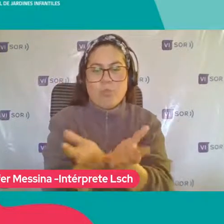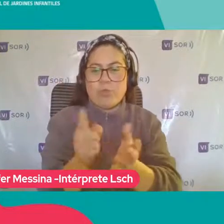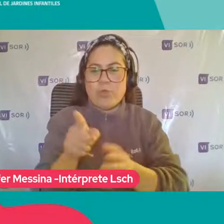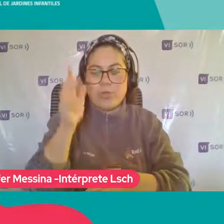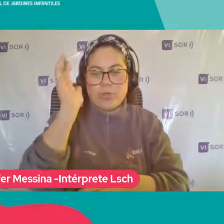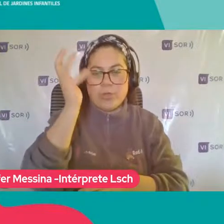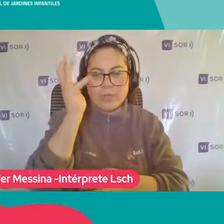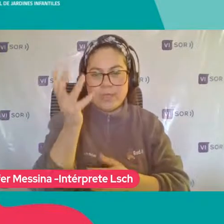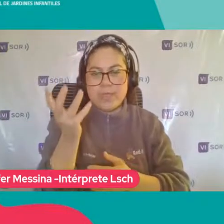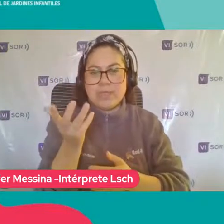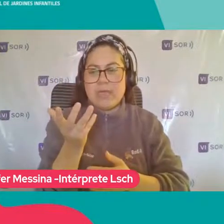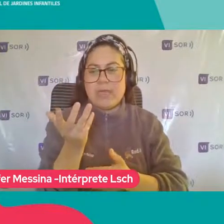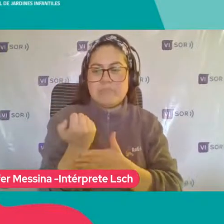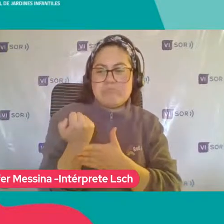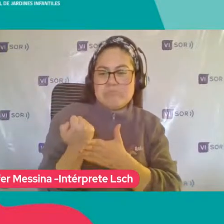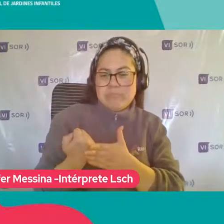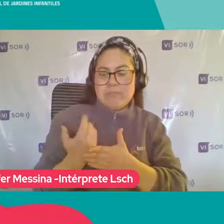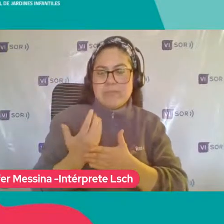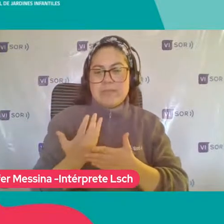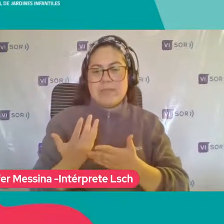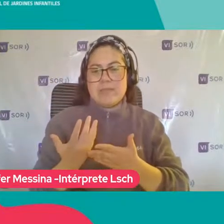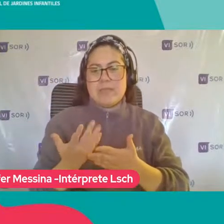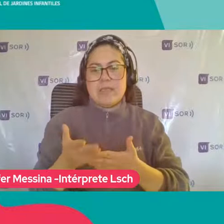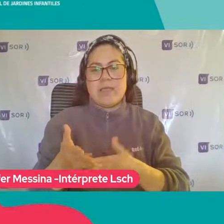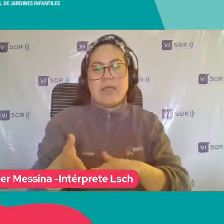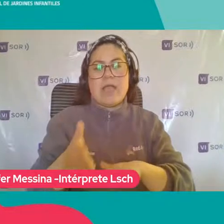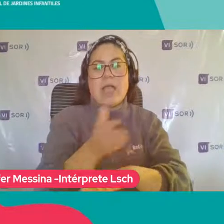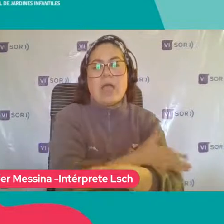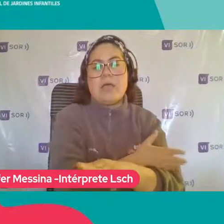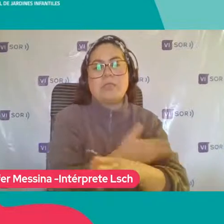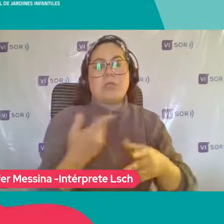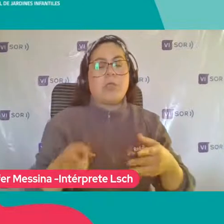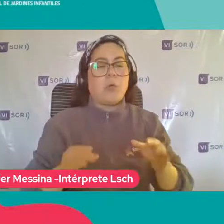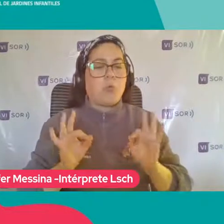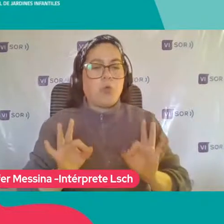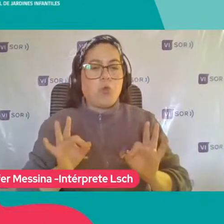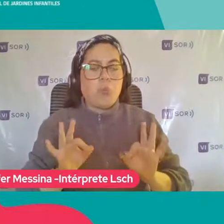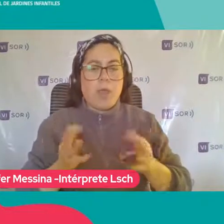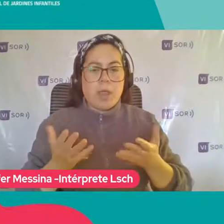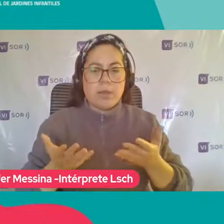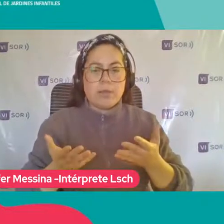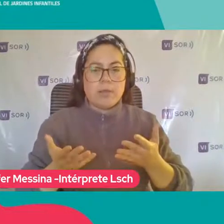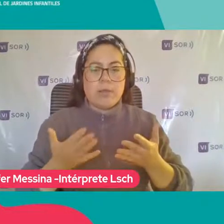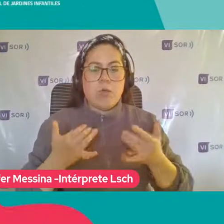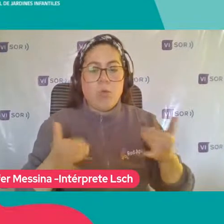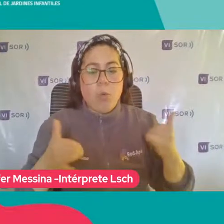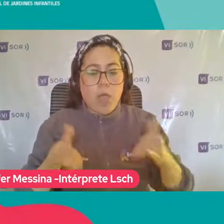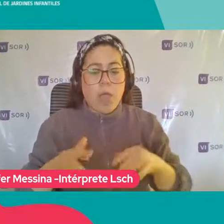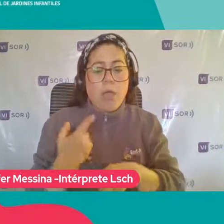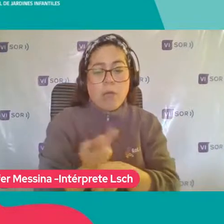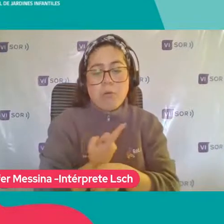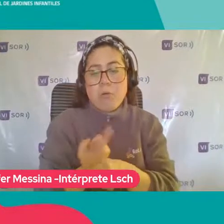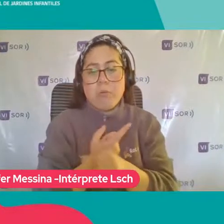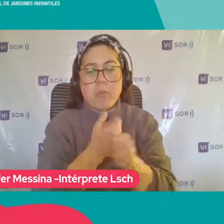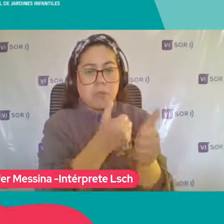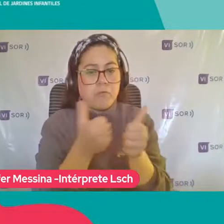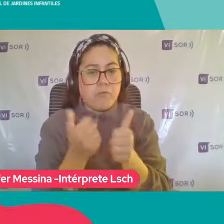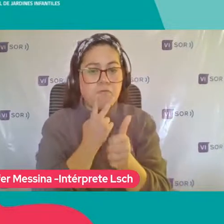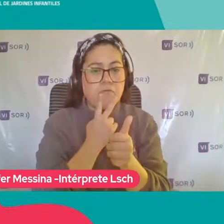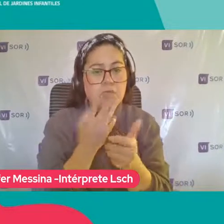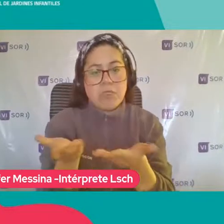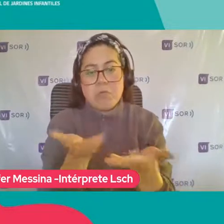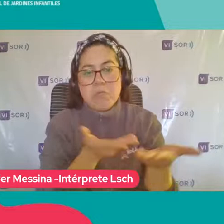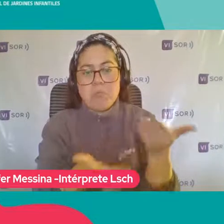Y que previamente Ya ha sido visibilizado Como algo que No, está bien Está bien Porque juega Porque conversa Porque hace todo Y es súper